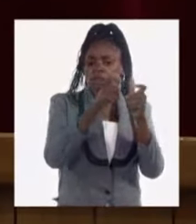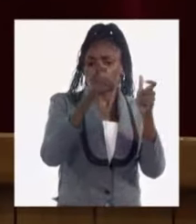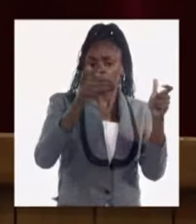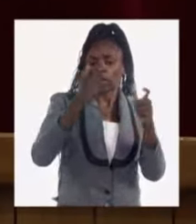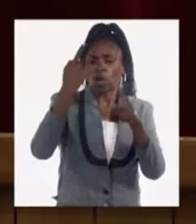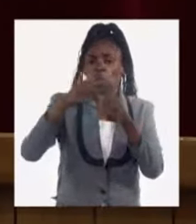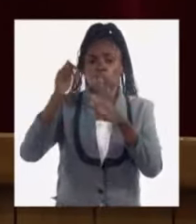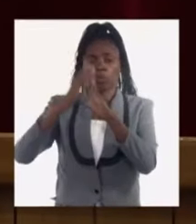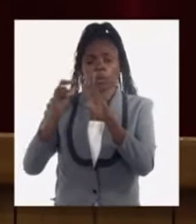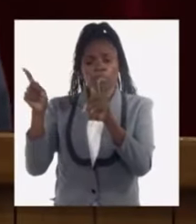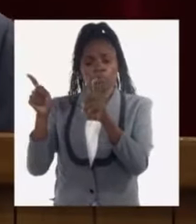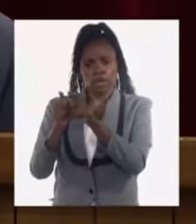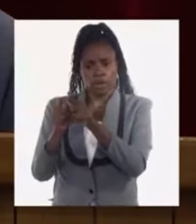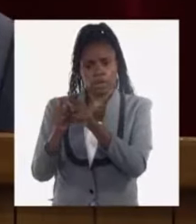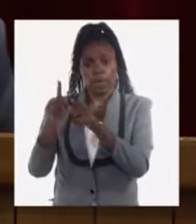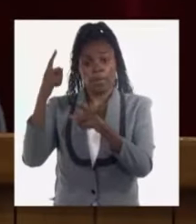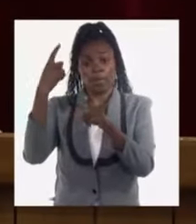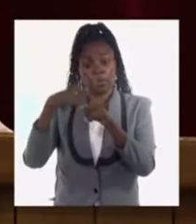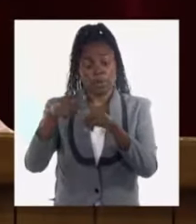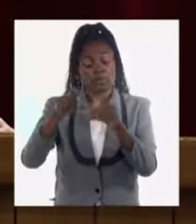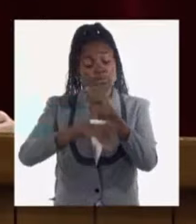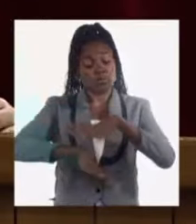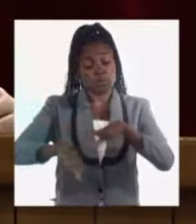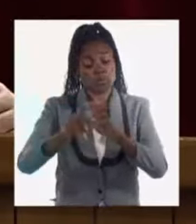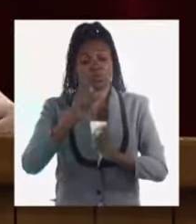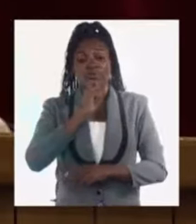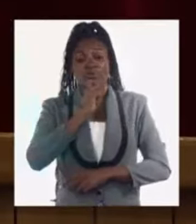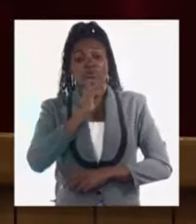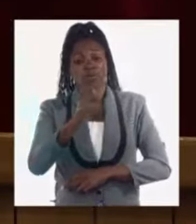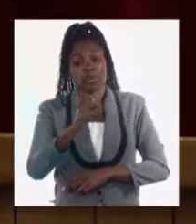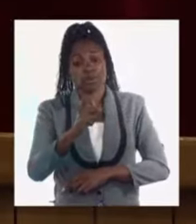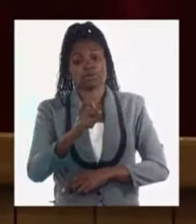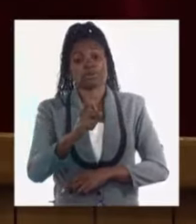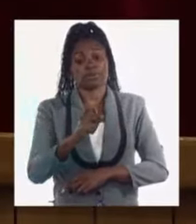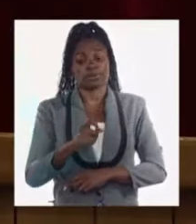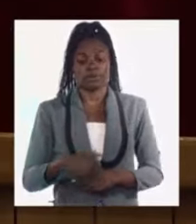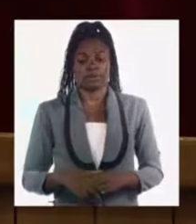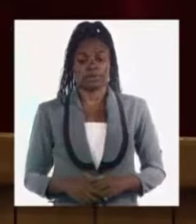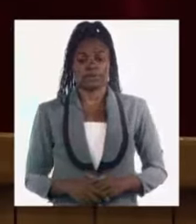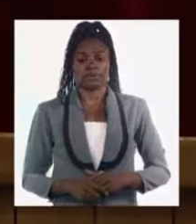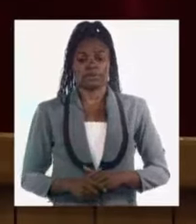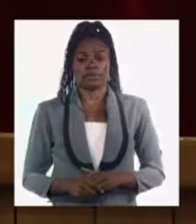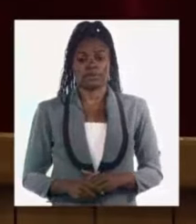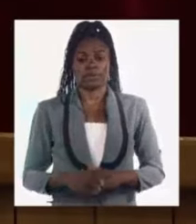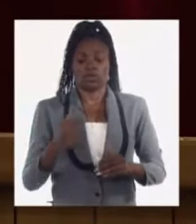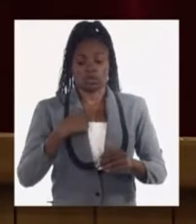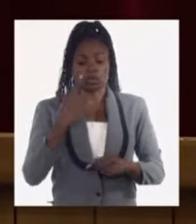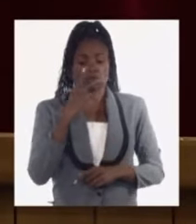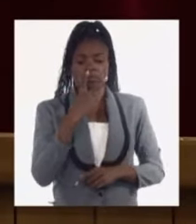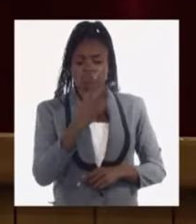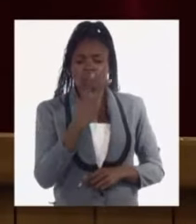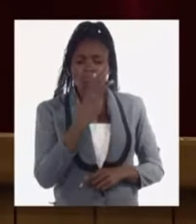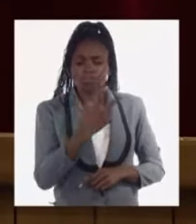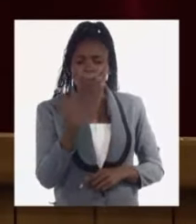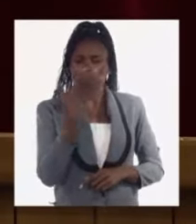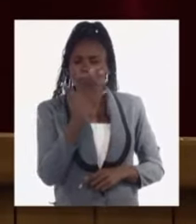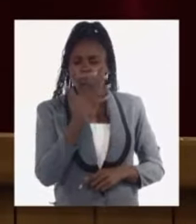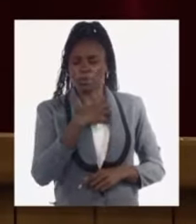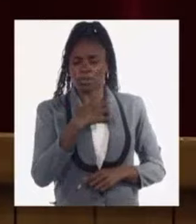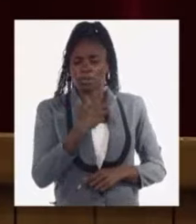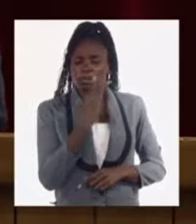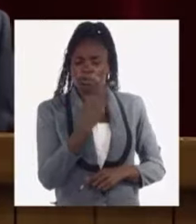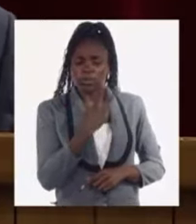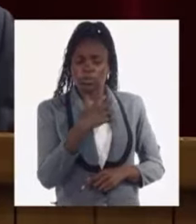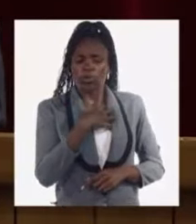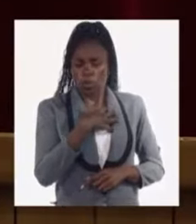estacionalidades, pero es un fenómeno al cual, por supuesto, le estamos prestando y hay que seguirle prestando toda la atención